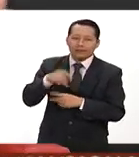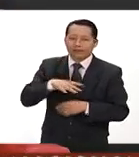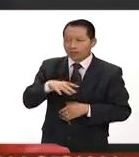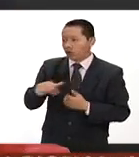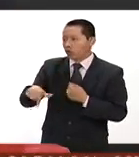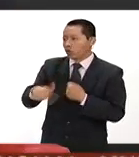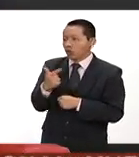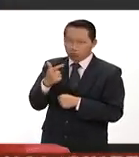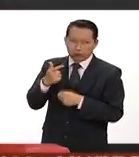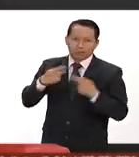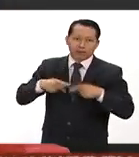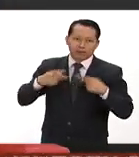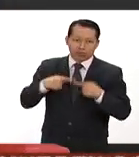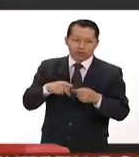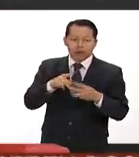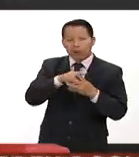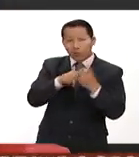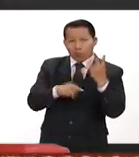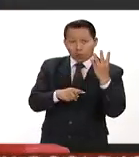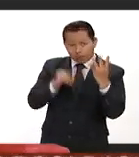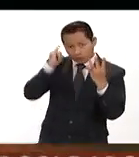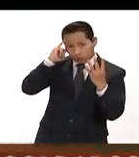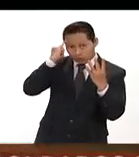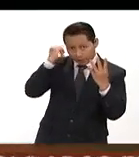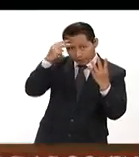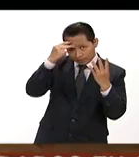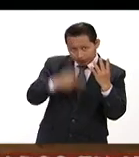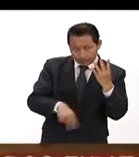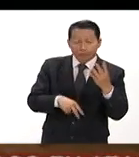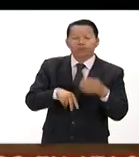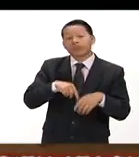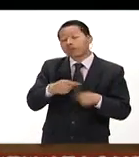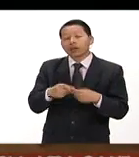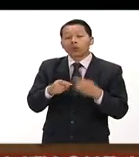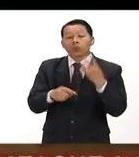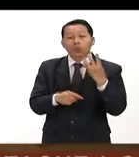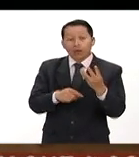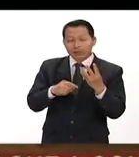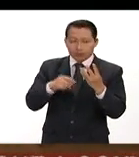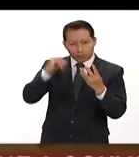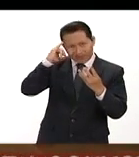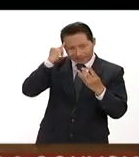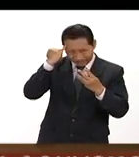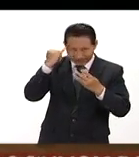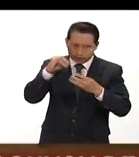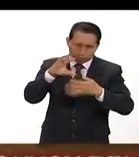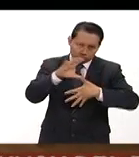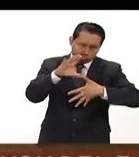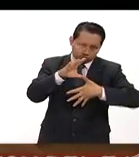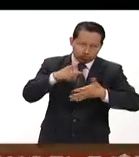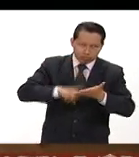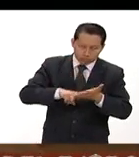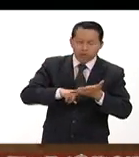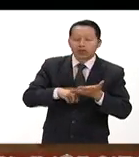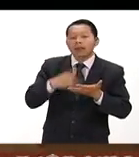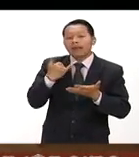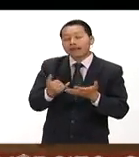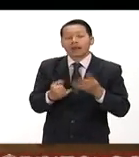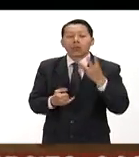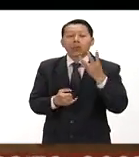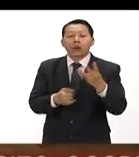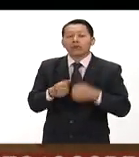poetas cuatro poetas indígenas de México cuatro poetas indígenas del continente y cuatro poetas